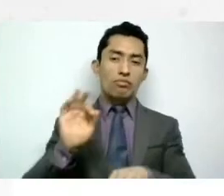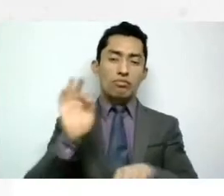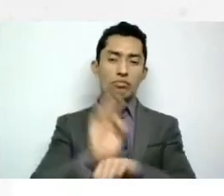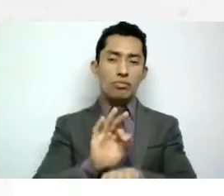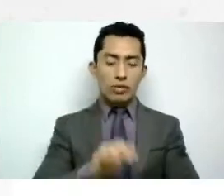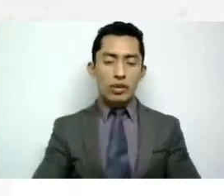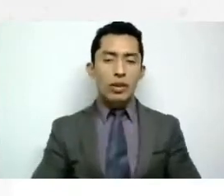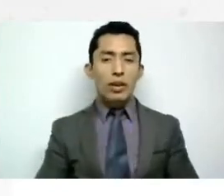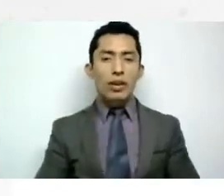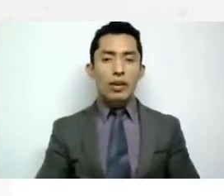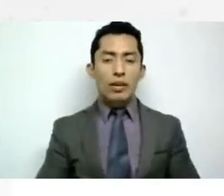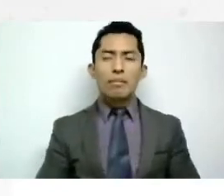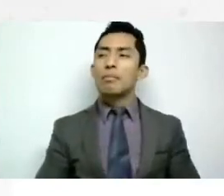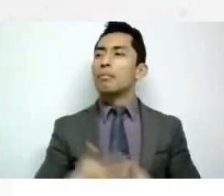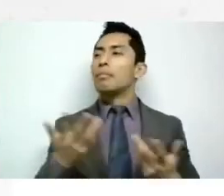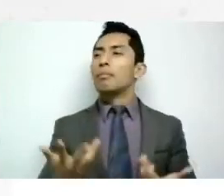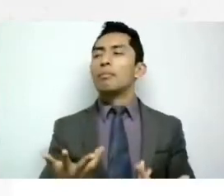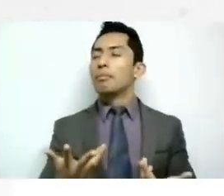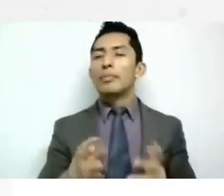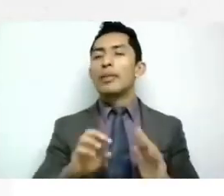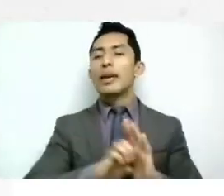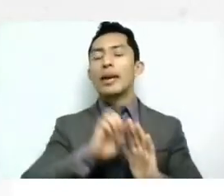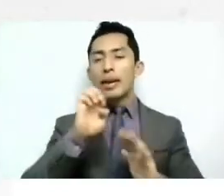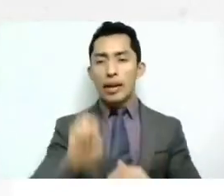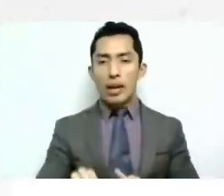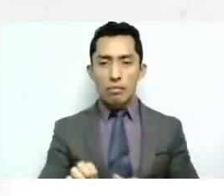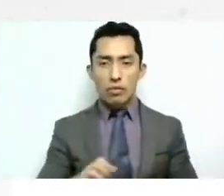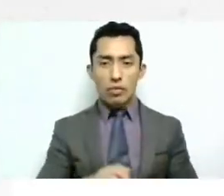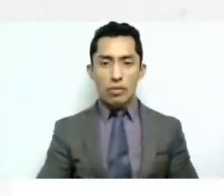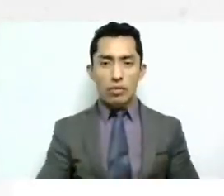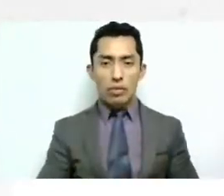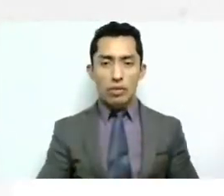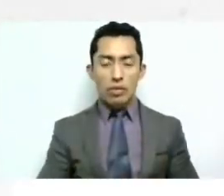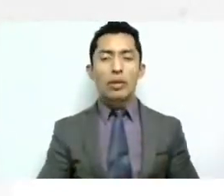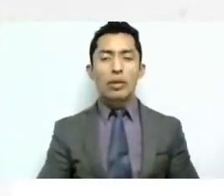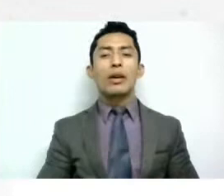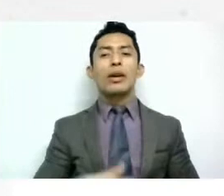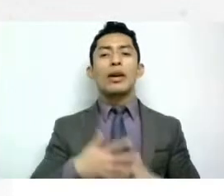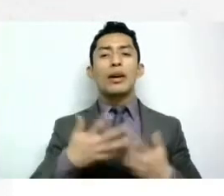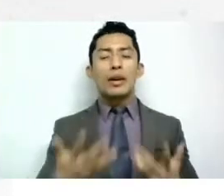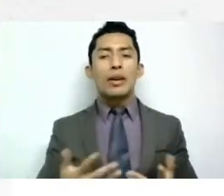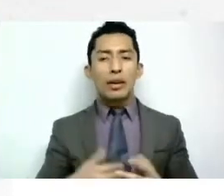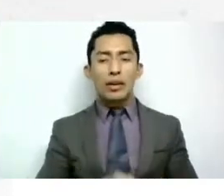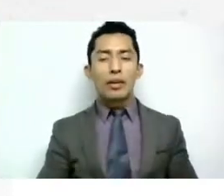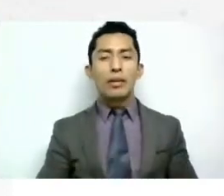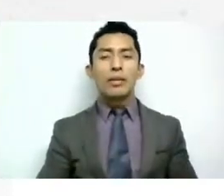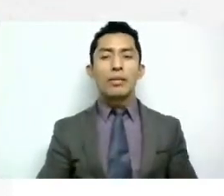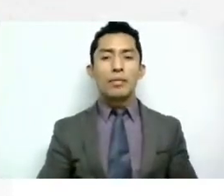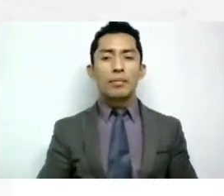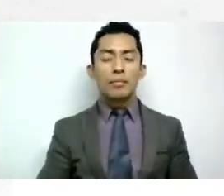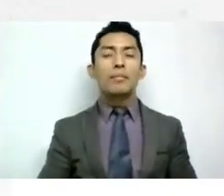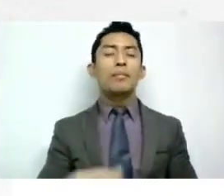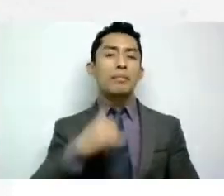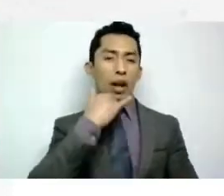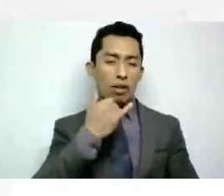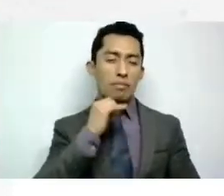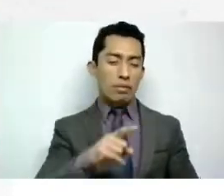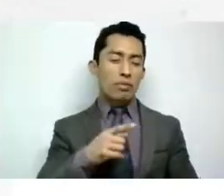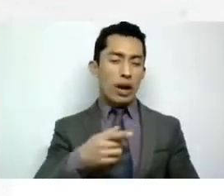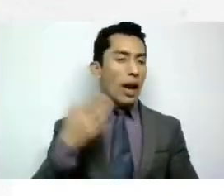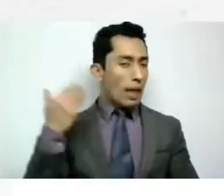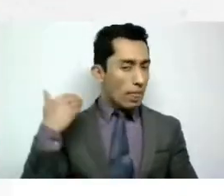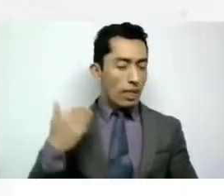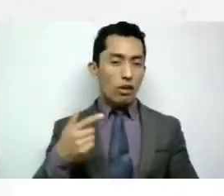y un ejemplo perdón que me base tanto al de los hombres hace tiempo me tocó precisamente